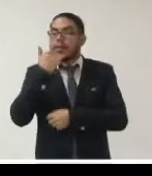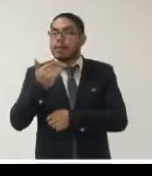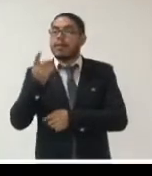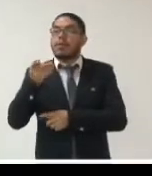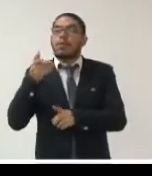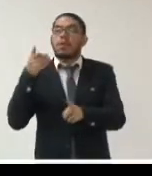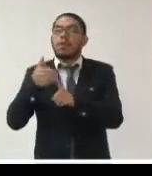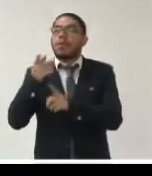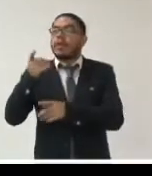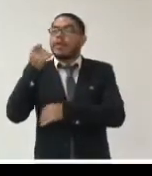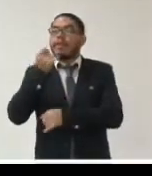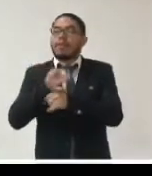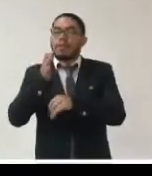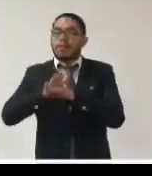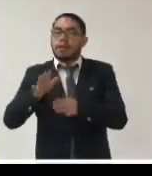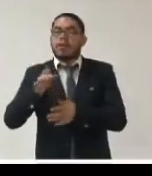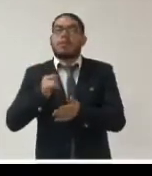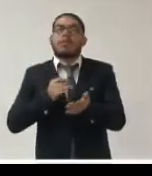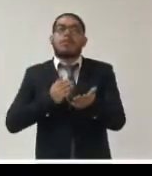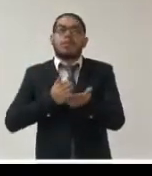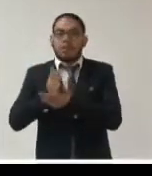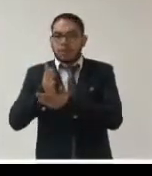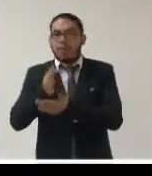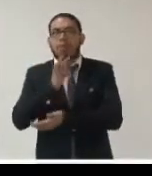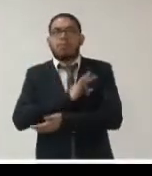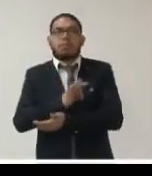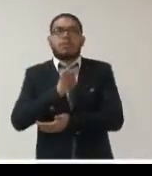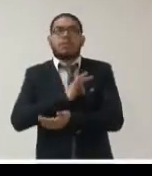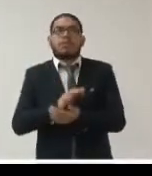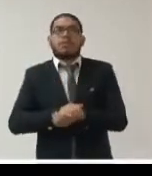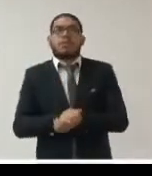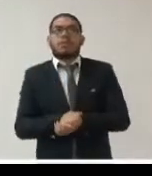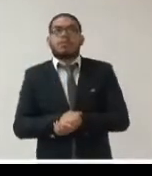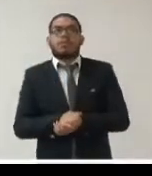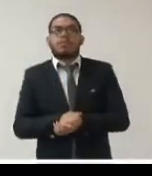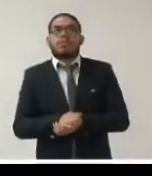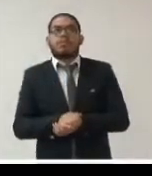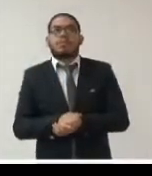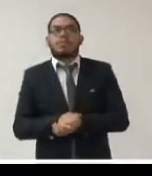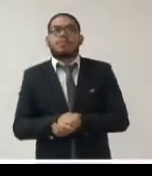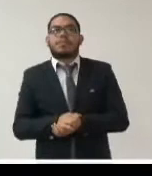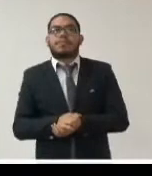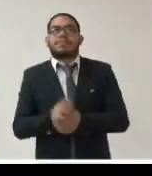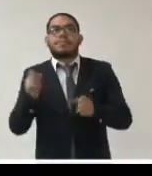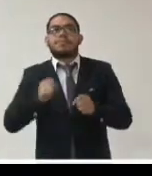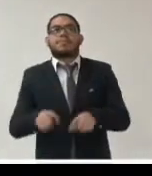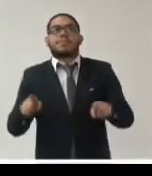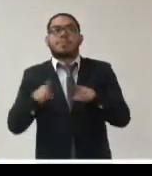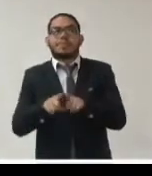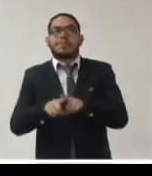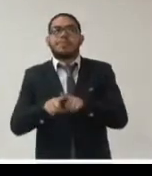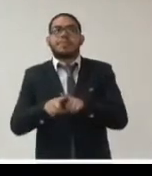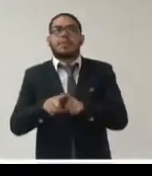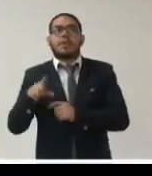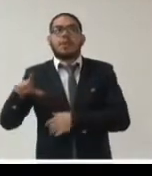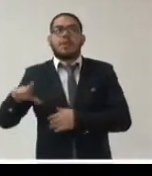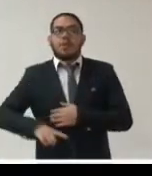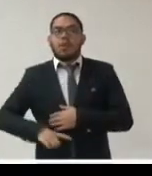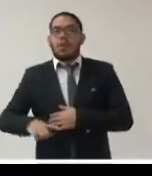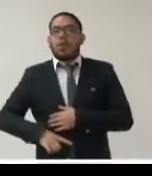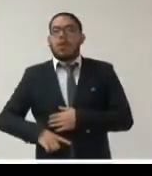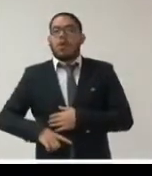del derecho de acceso a la información en contextos de emergencia también es importante que los gobiernos